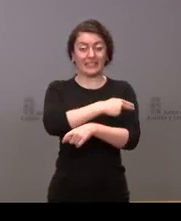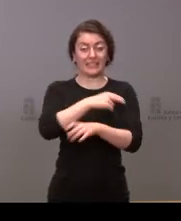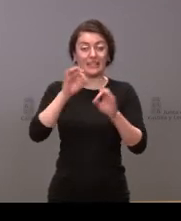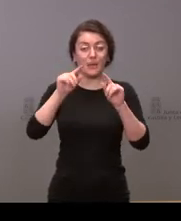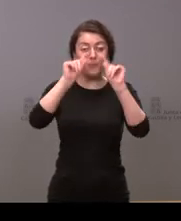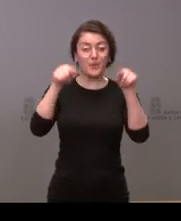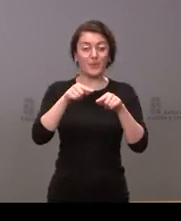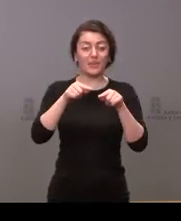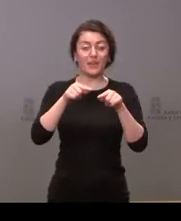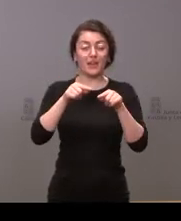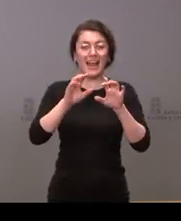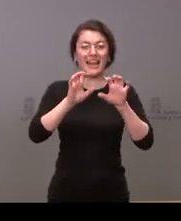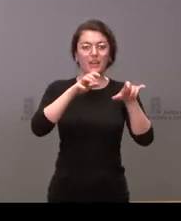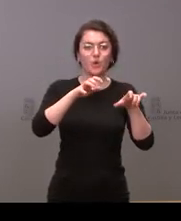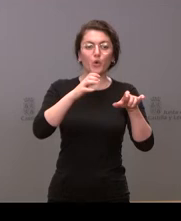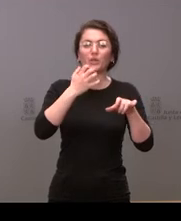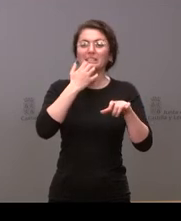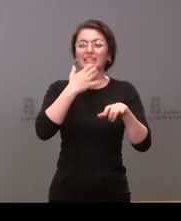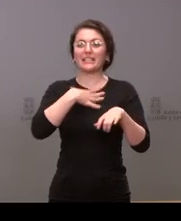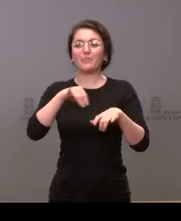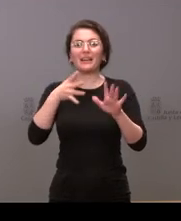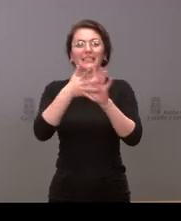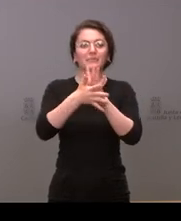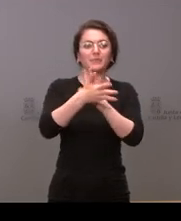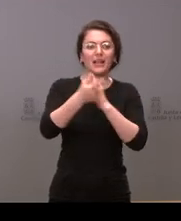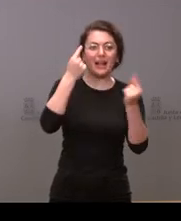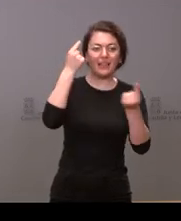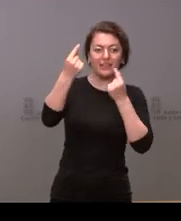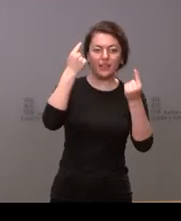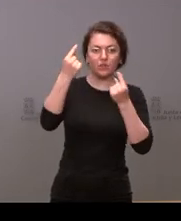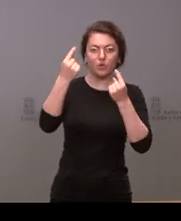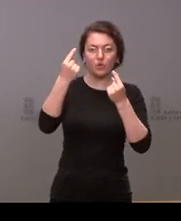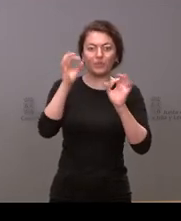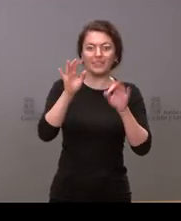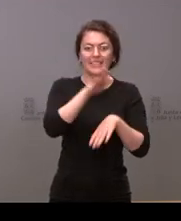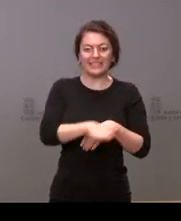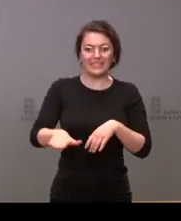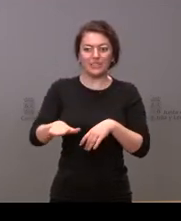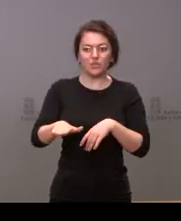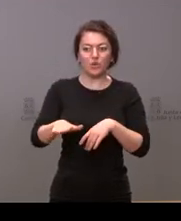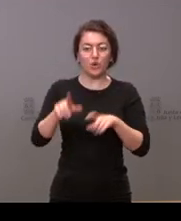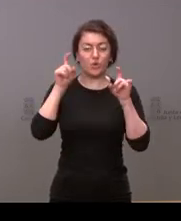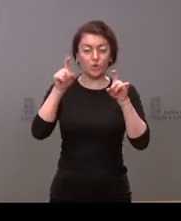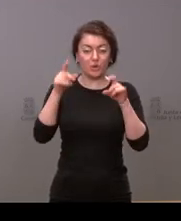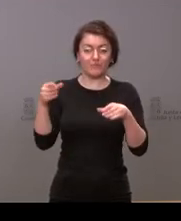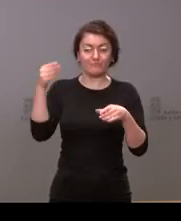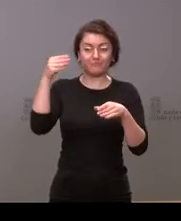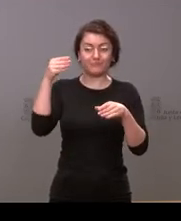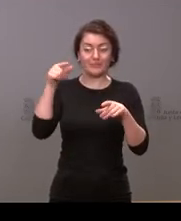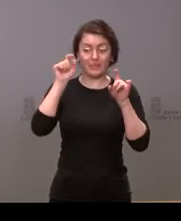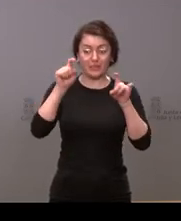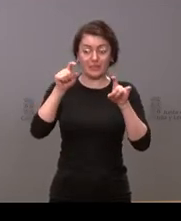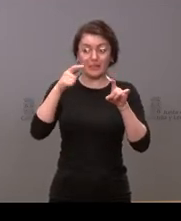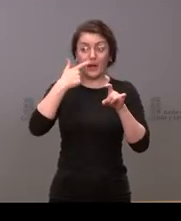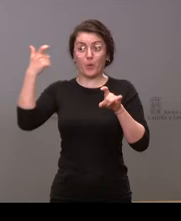los datos de León y del Bierzo de los niños escolarizados en la provincia que vienen de Ucrania y